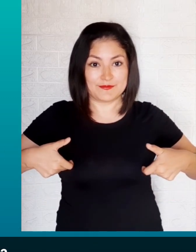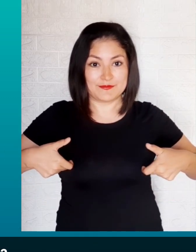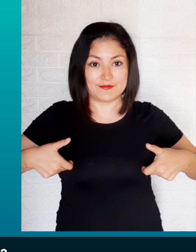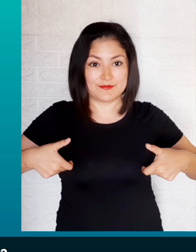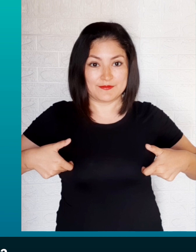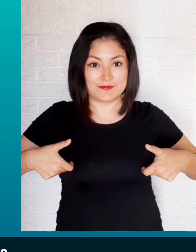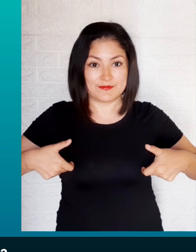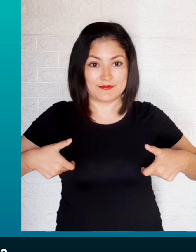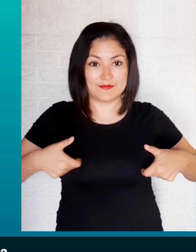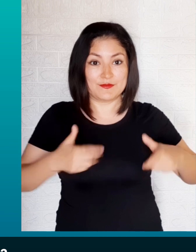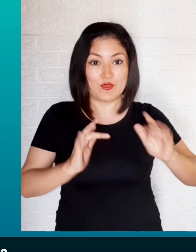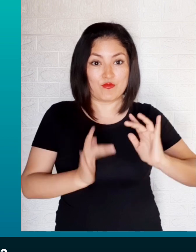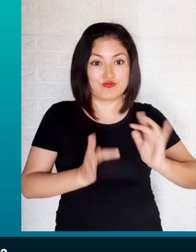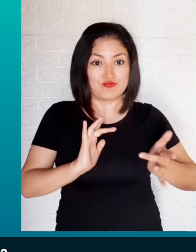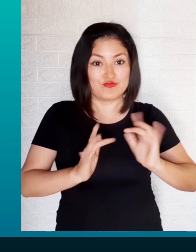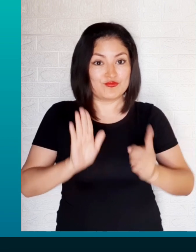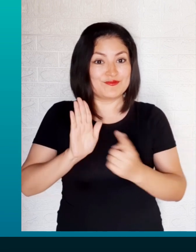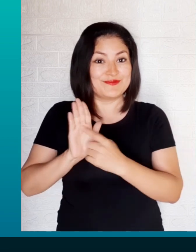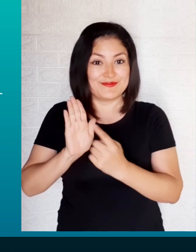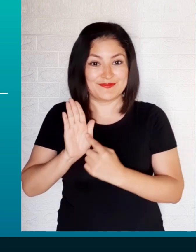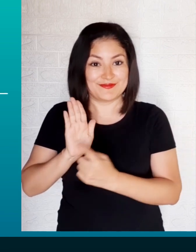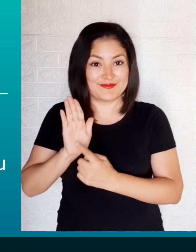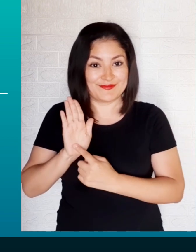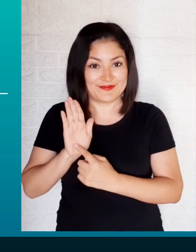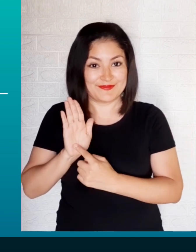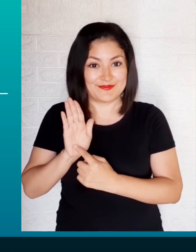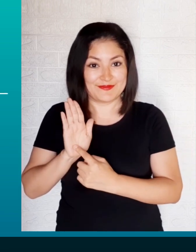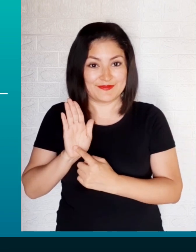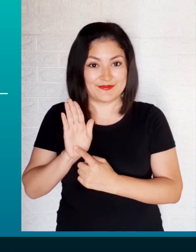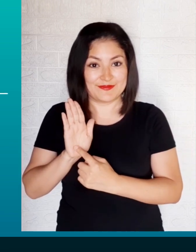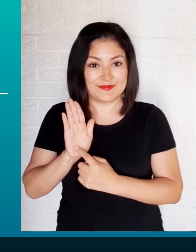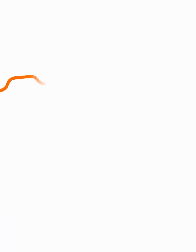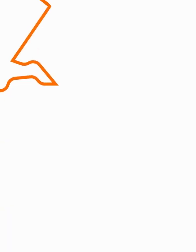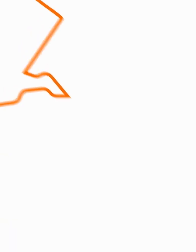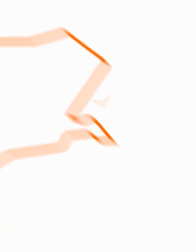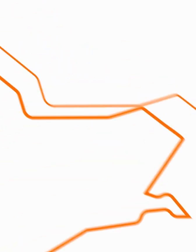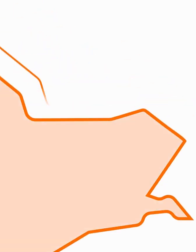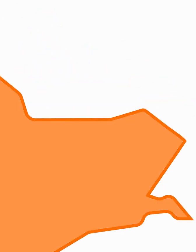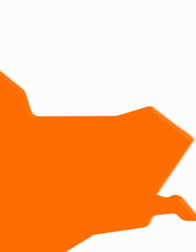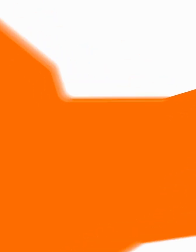.pe. y síguenos en nuestras redes sociales.